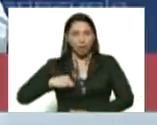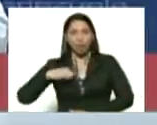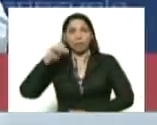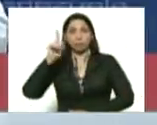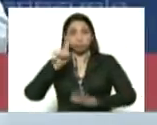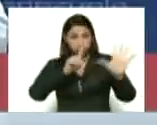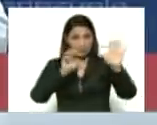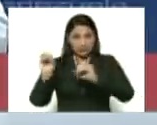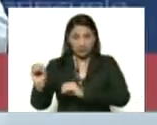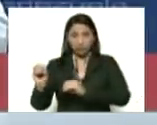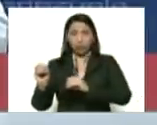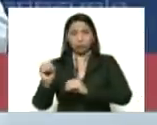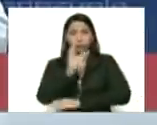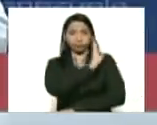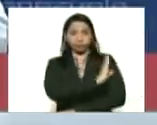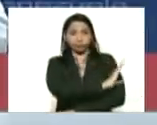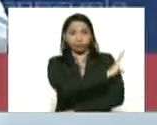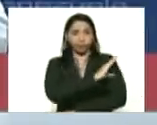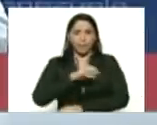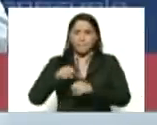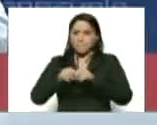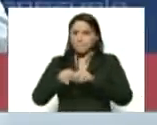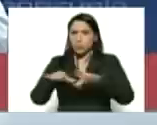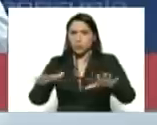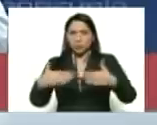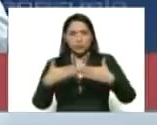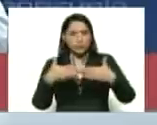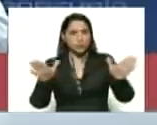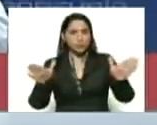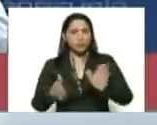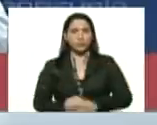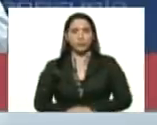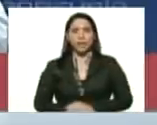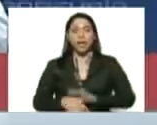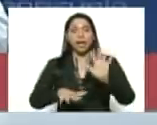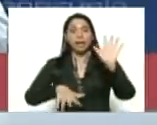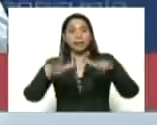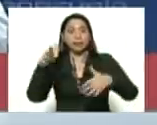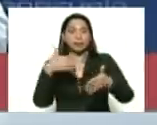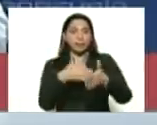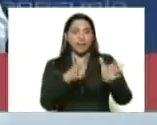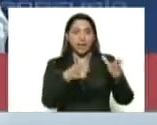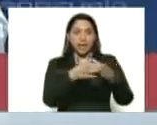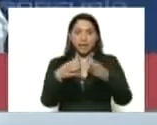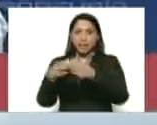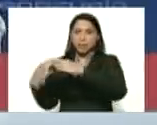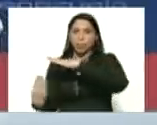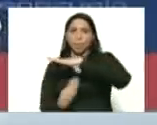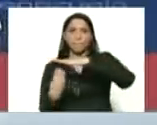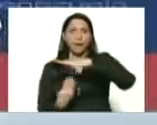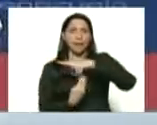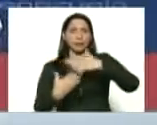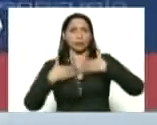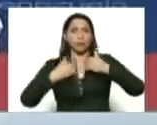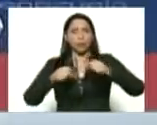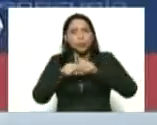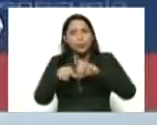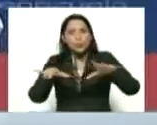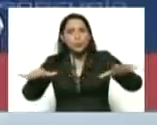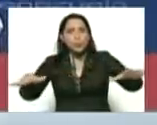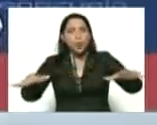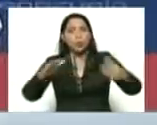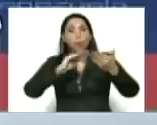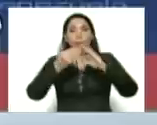desplegadas. Desplegadas. 13.000 equipos básicos de salud desplegados en las comunidades.